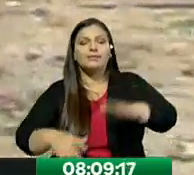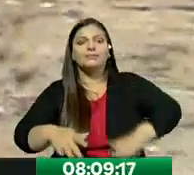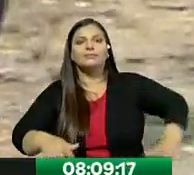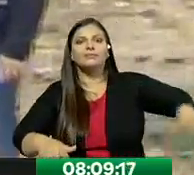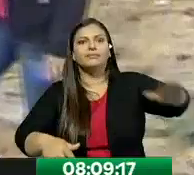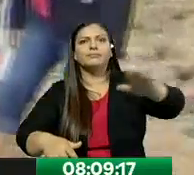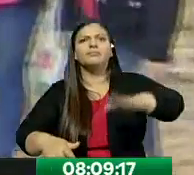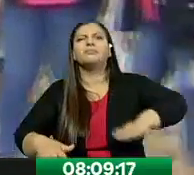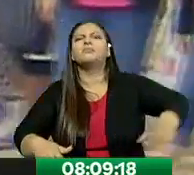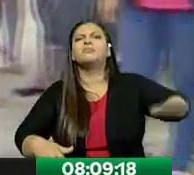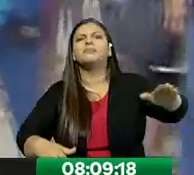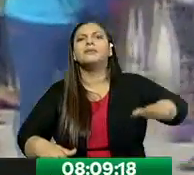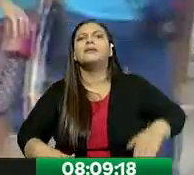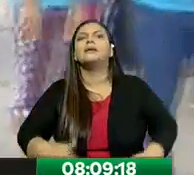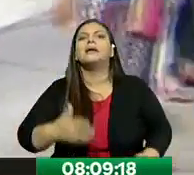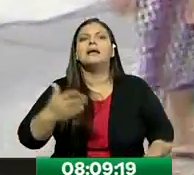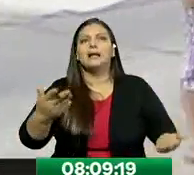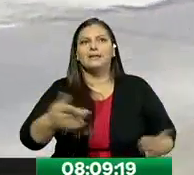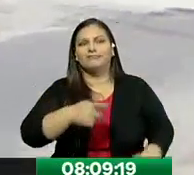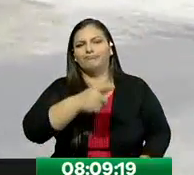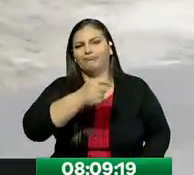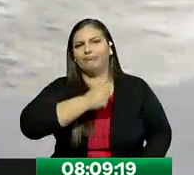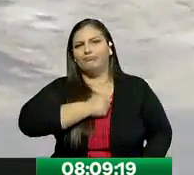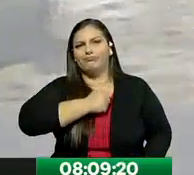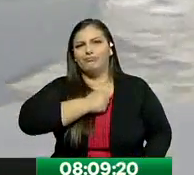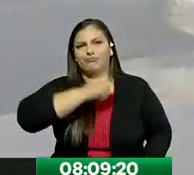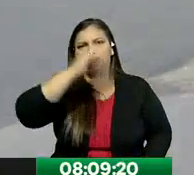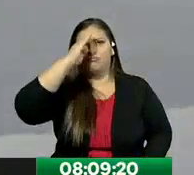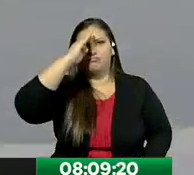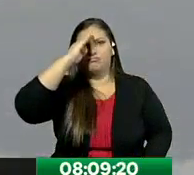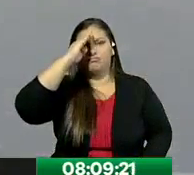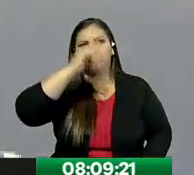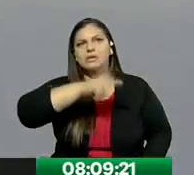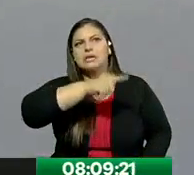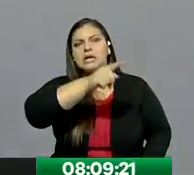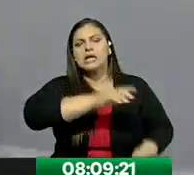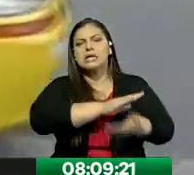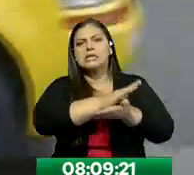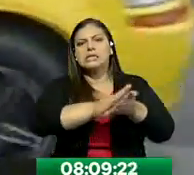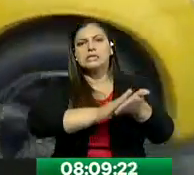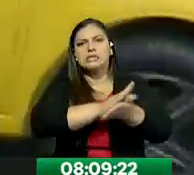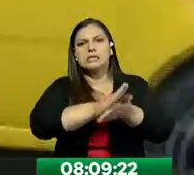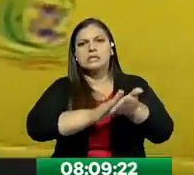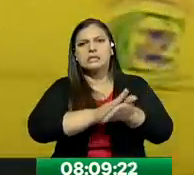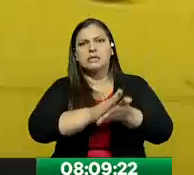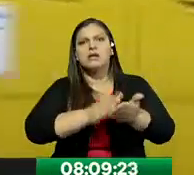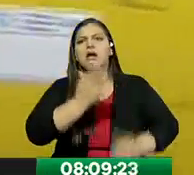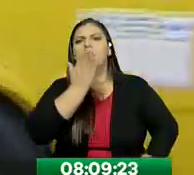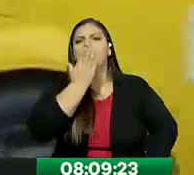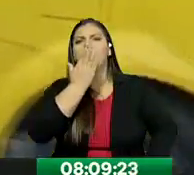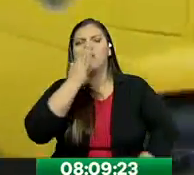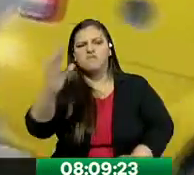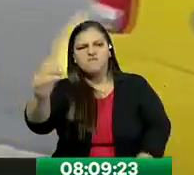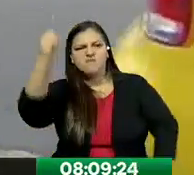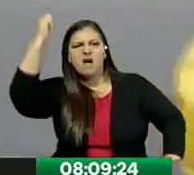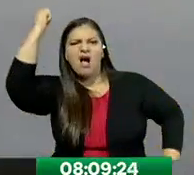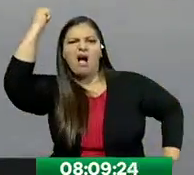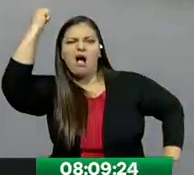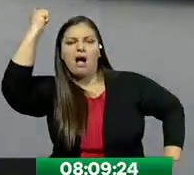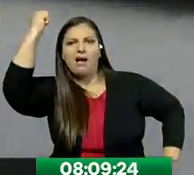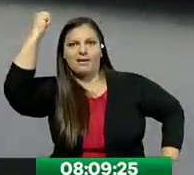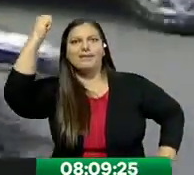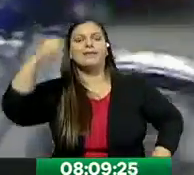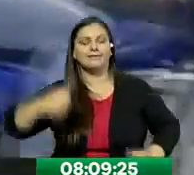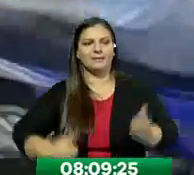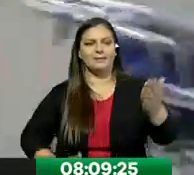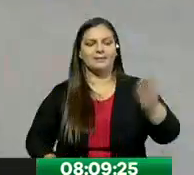Hay personas, habitantes de este y de otros sectores que están arrojando desechos por doquier. A lo